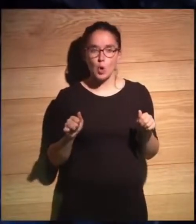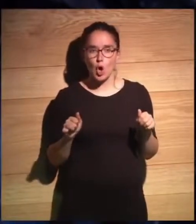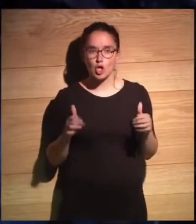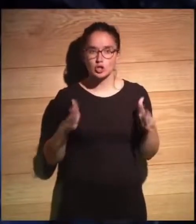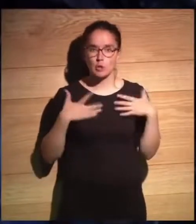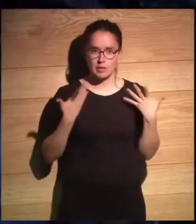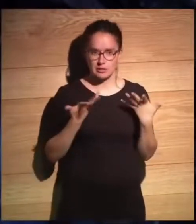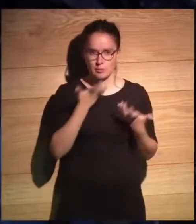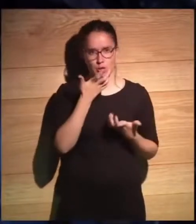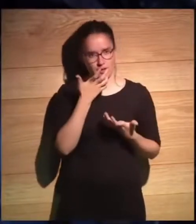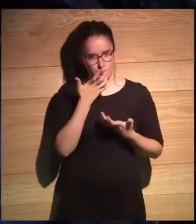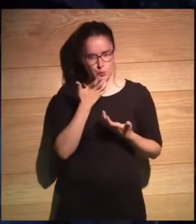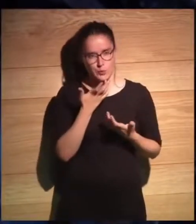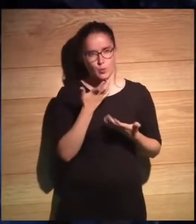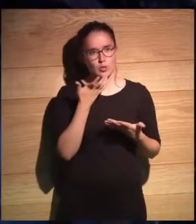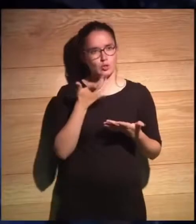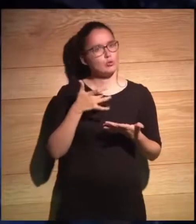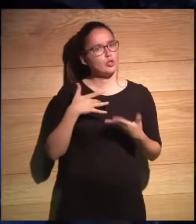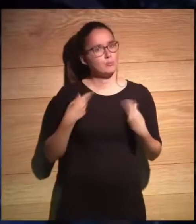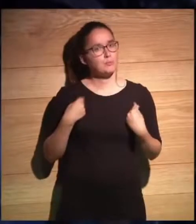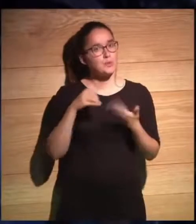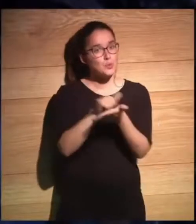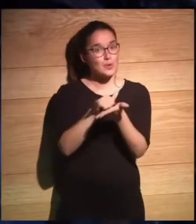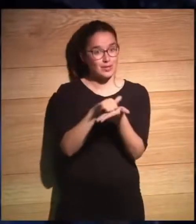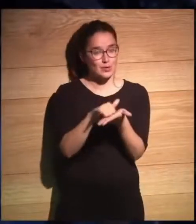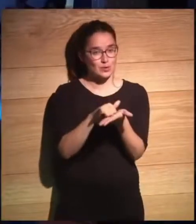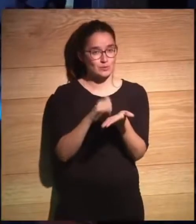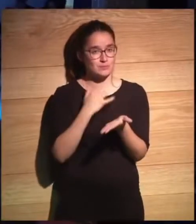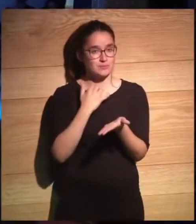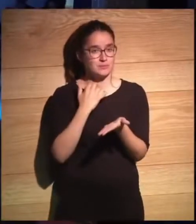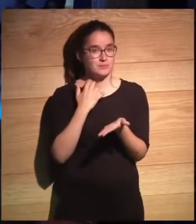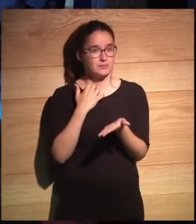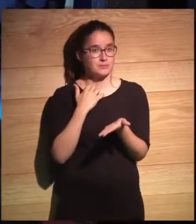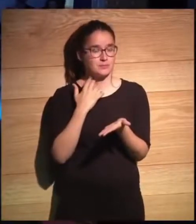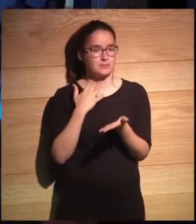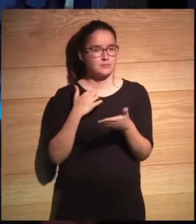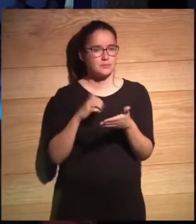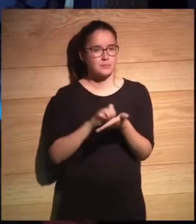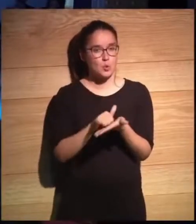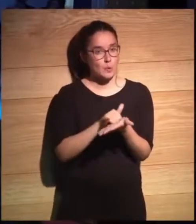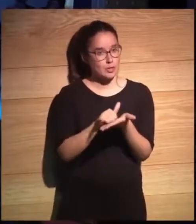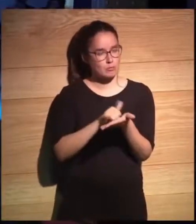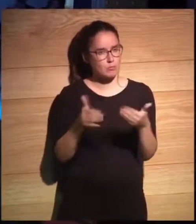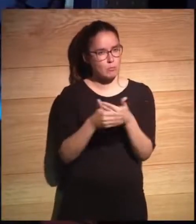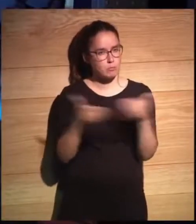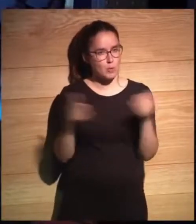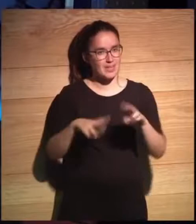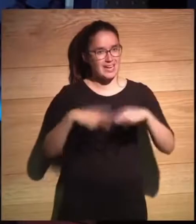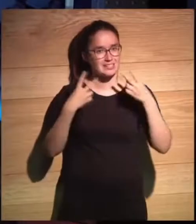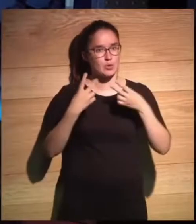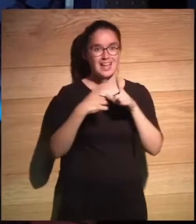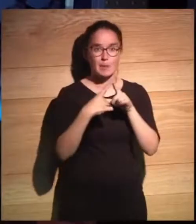Por ejemplo, te pongo otro ejemplo. Cuando estaba en Nueva York se abrió un restaurante